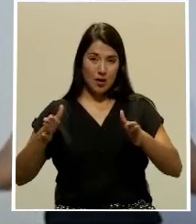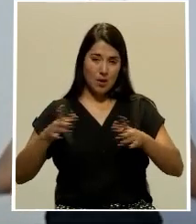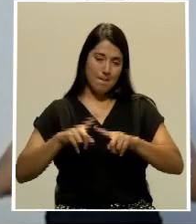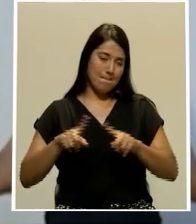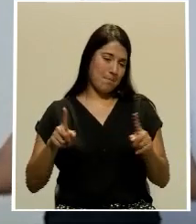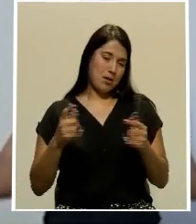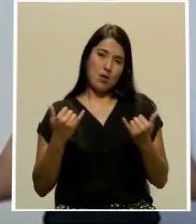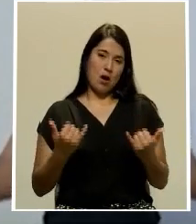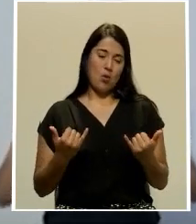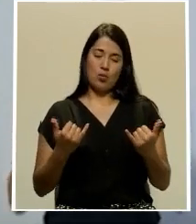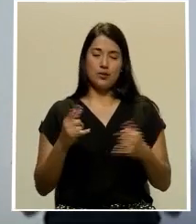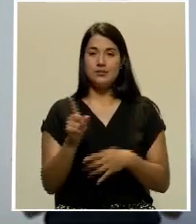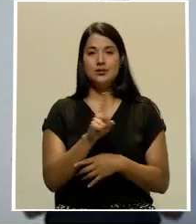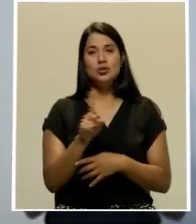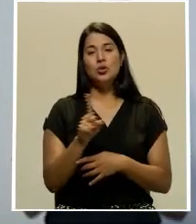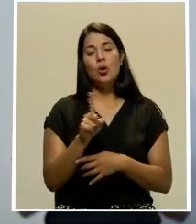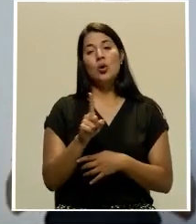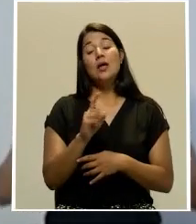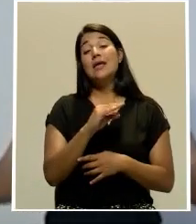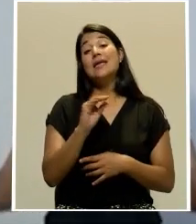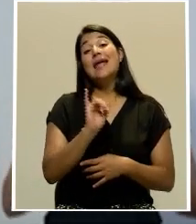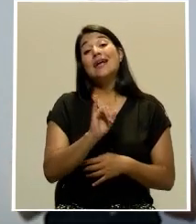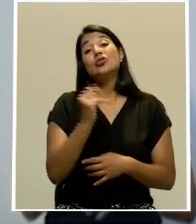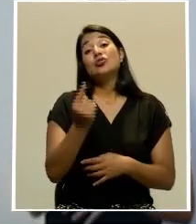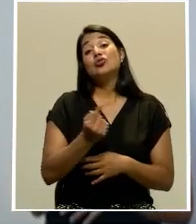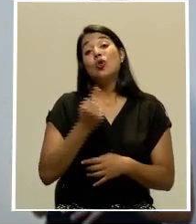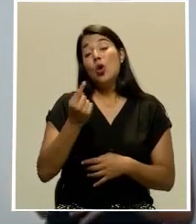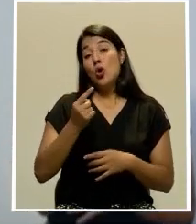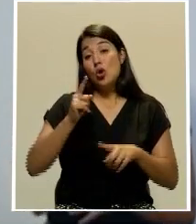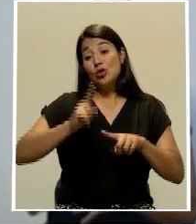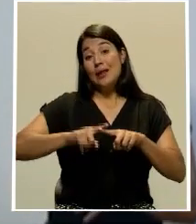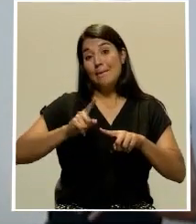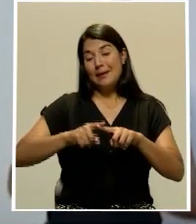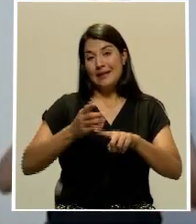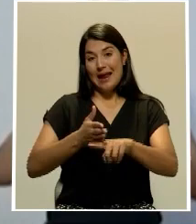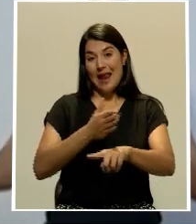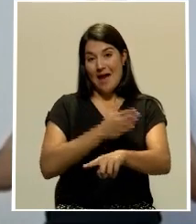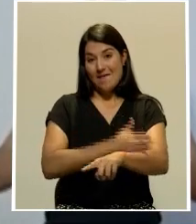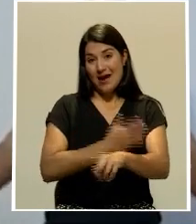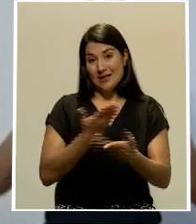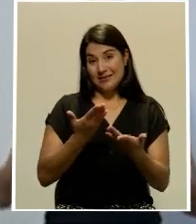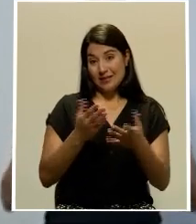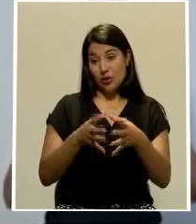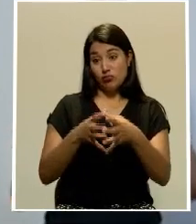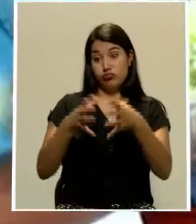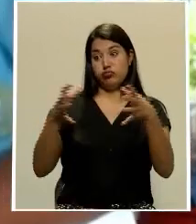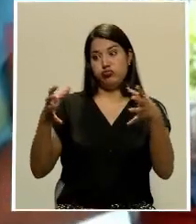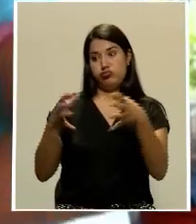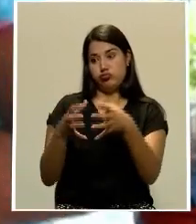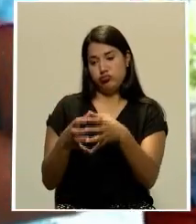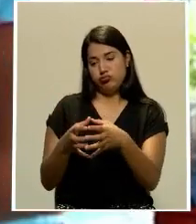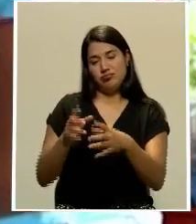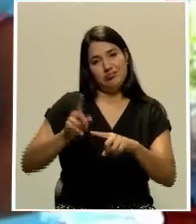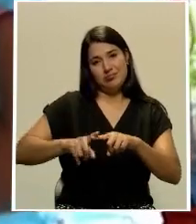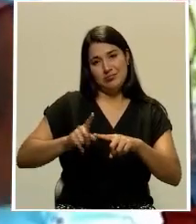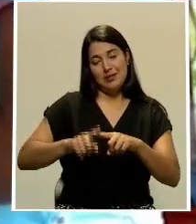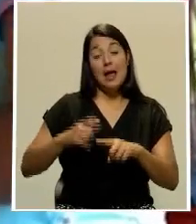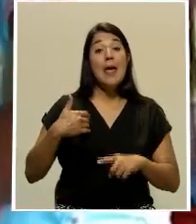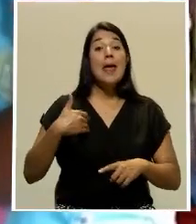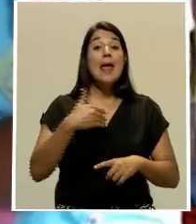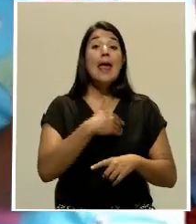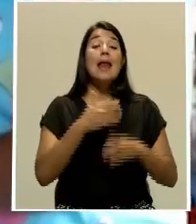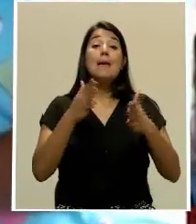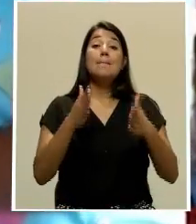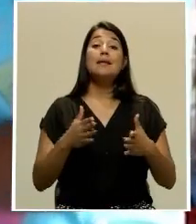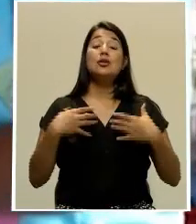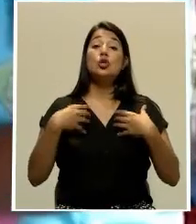que estamos no es viable y eso solamente lo podrá decir el avance del mismo comportamiento del virus. El Ministro de